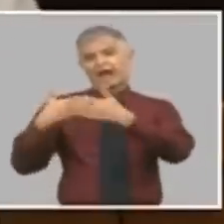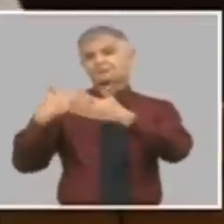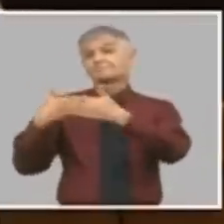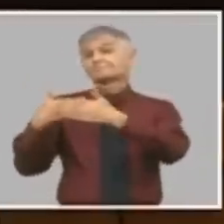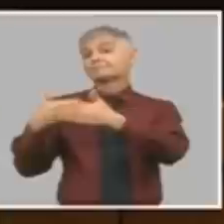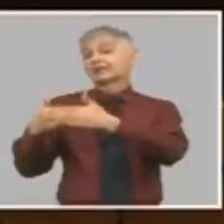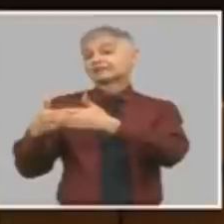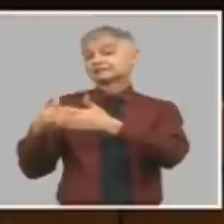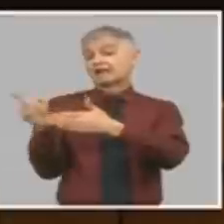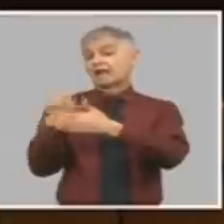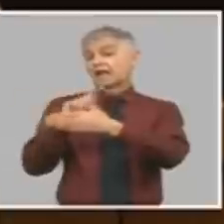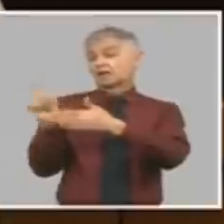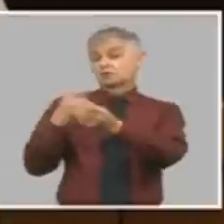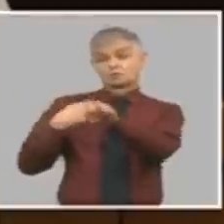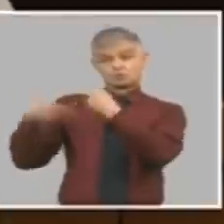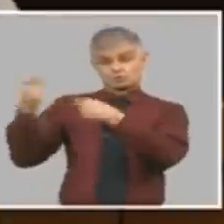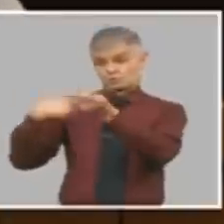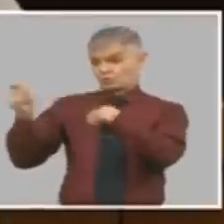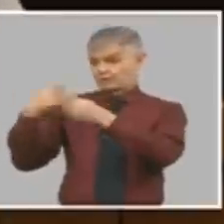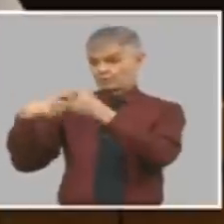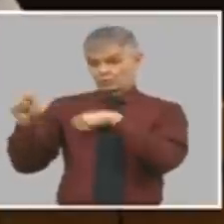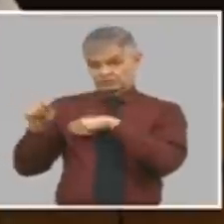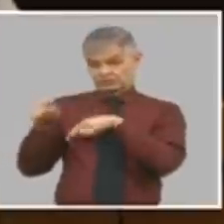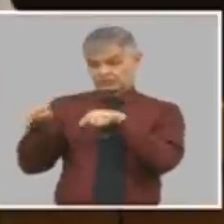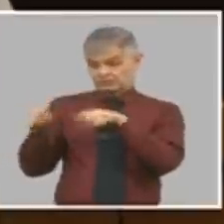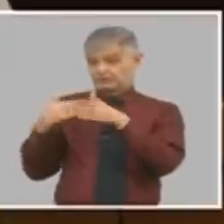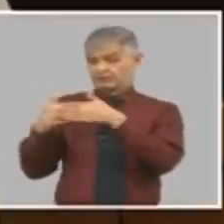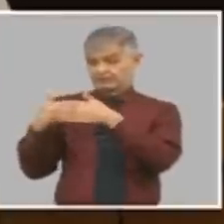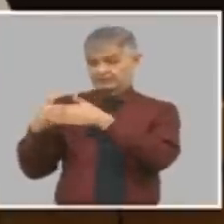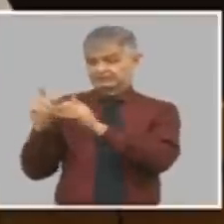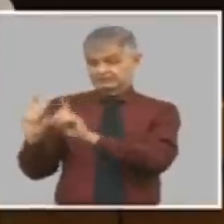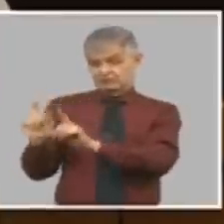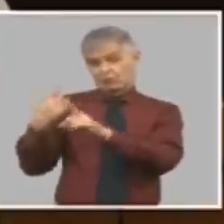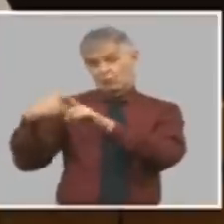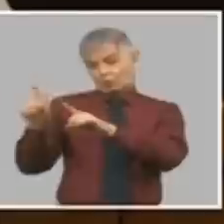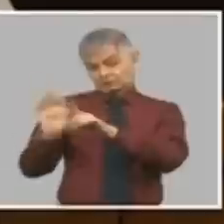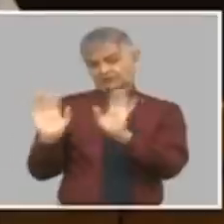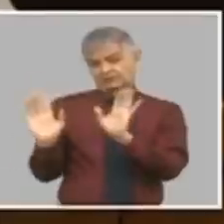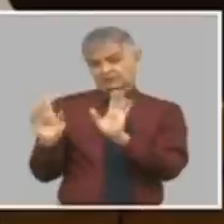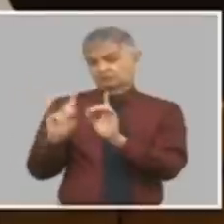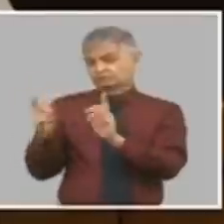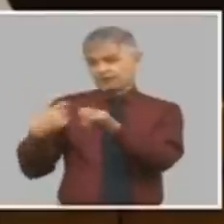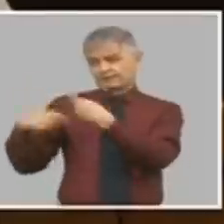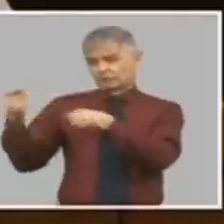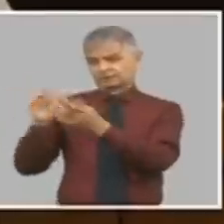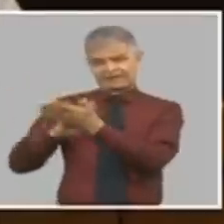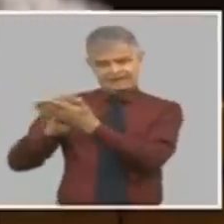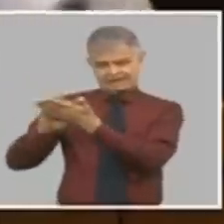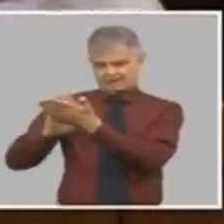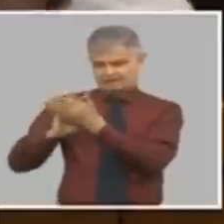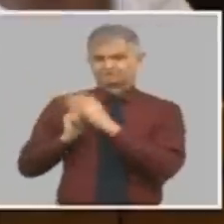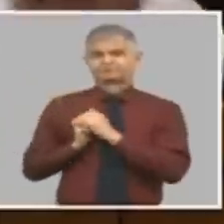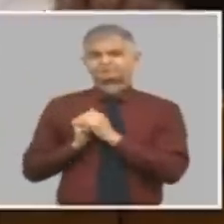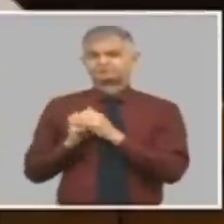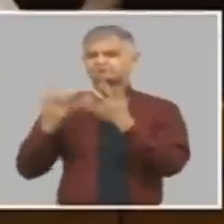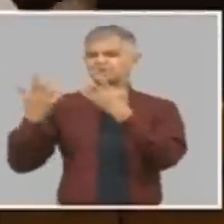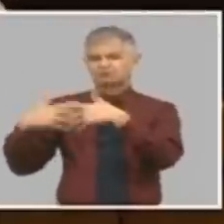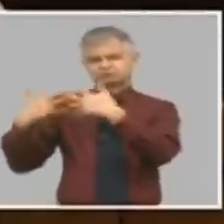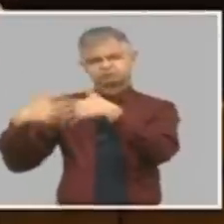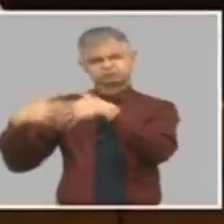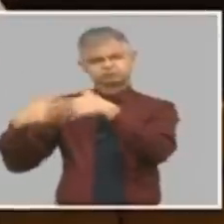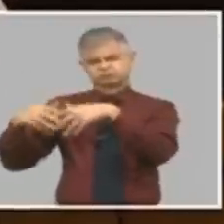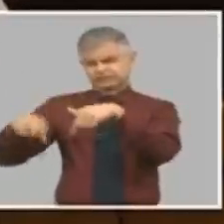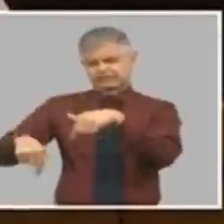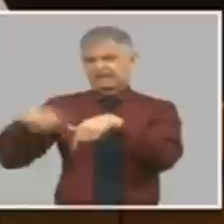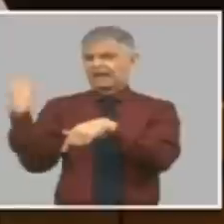esta empresa de al lado esta empresa de al lado no exporta y es productora nacional